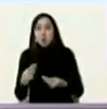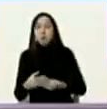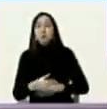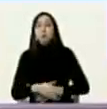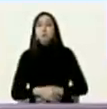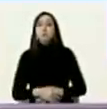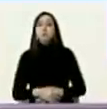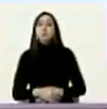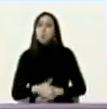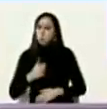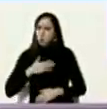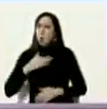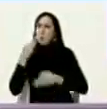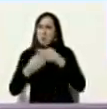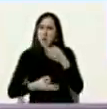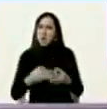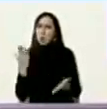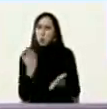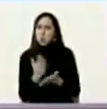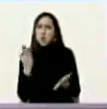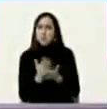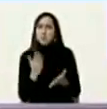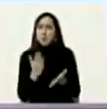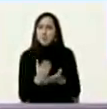yo lo he explicado varias veces Alex